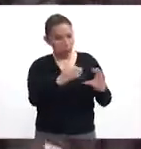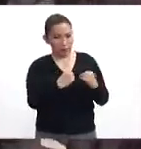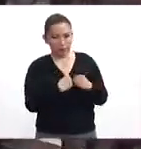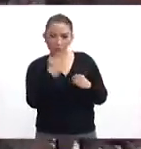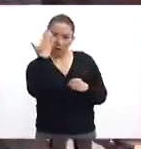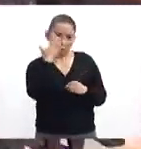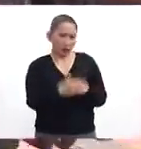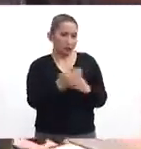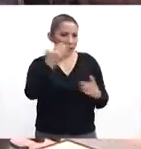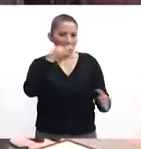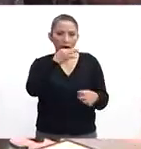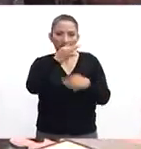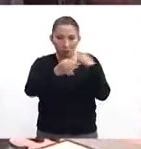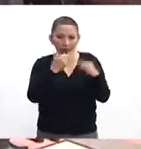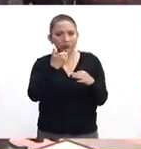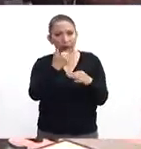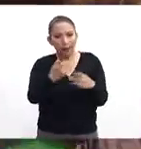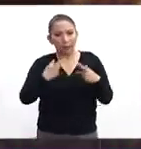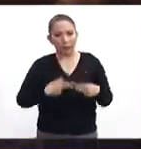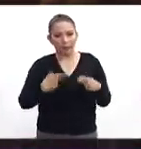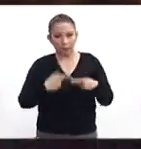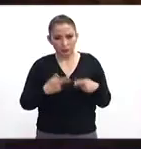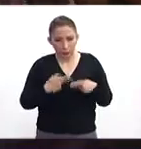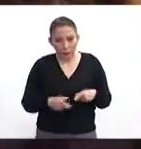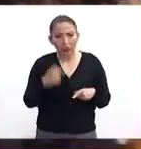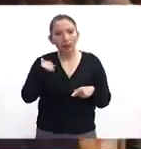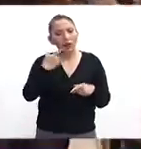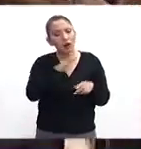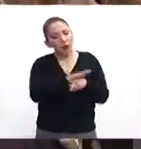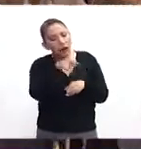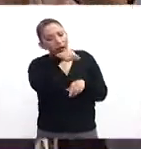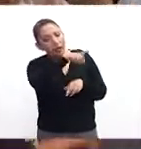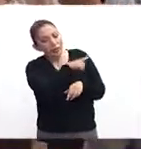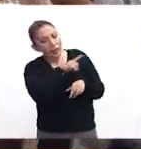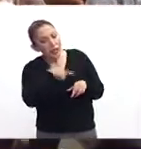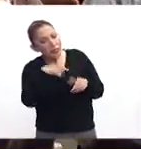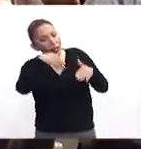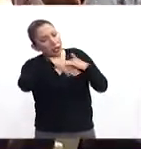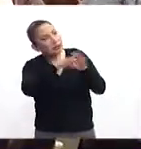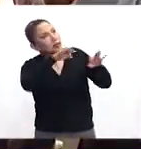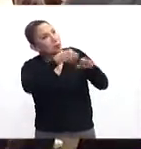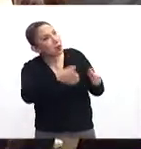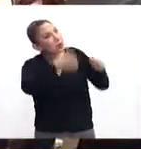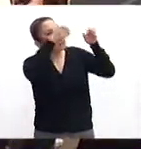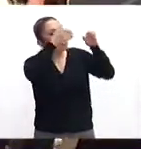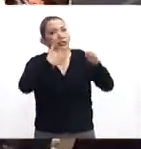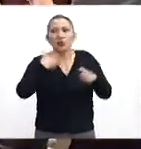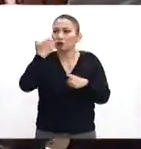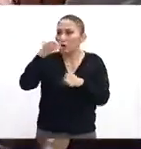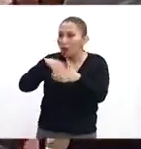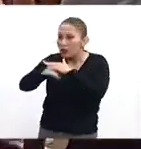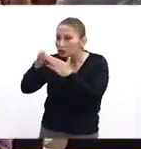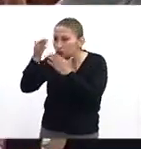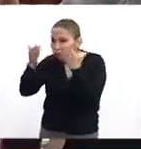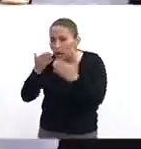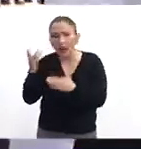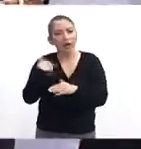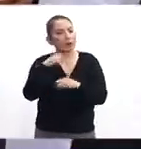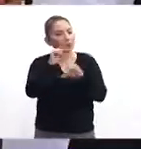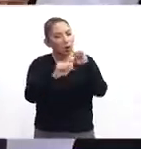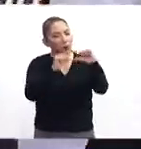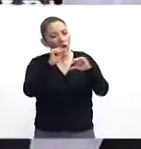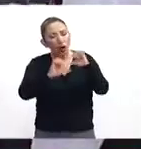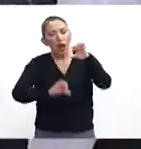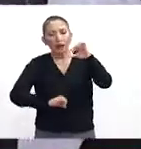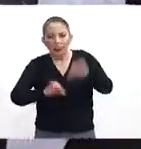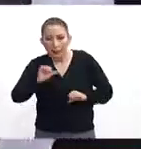ustedes han estado informando muy bien a la población en qué condiciones se puede regresar a laborar, se puede regresar a las escuelas. Es bueno que nos incorporemos a